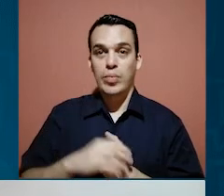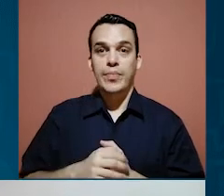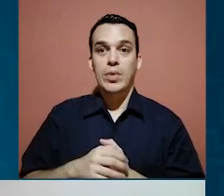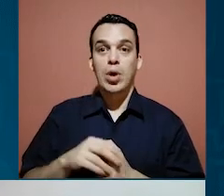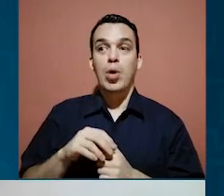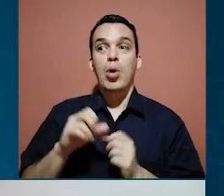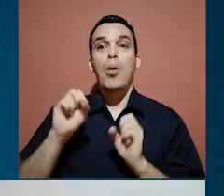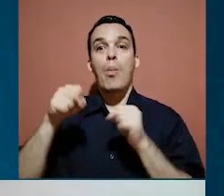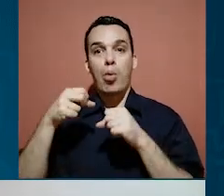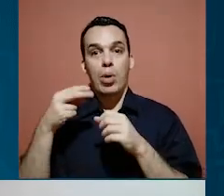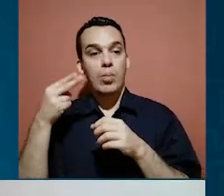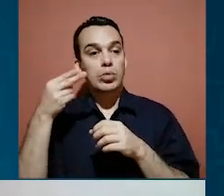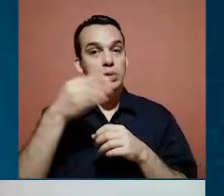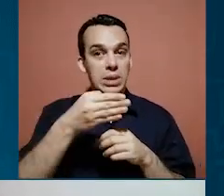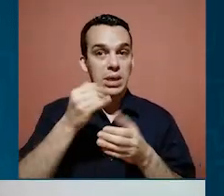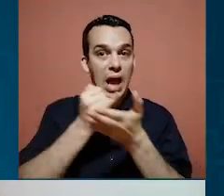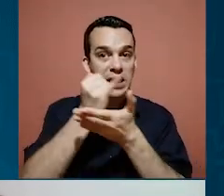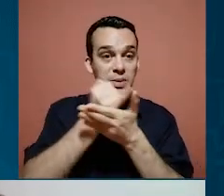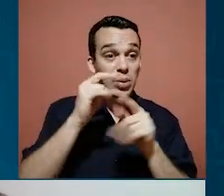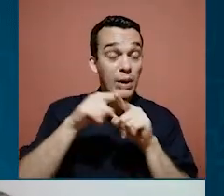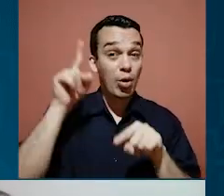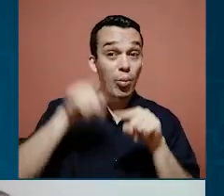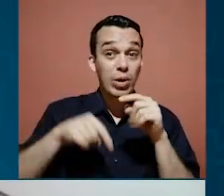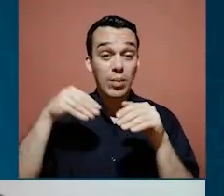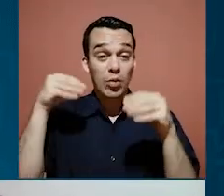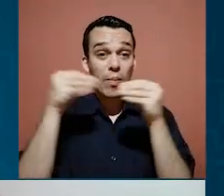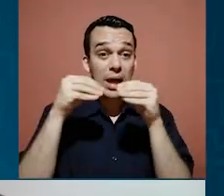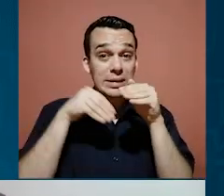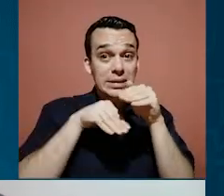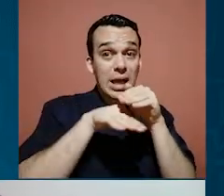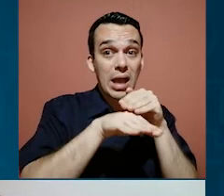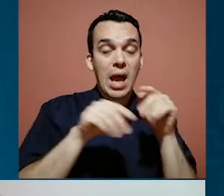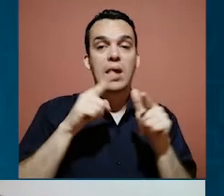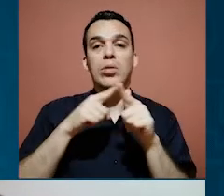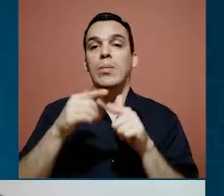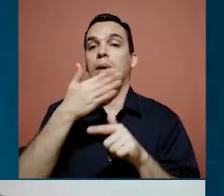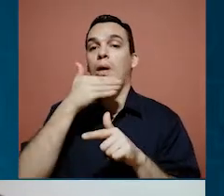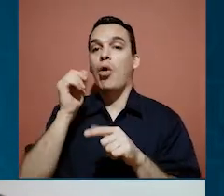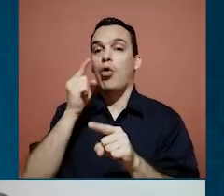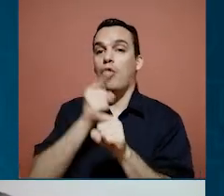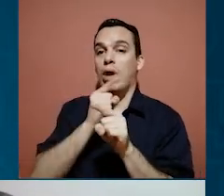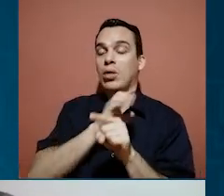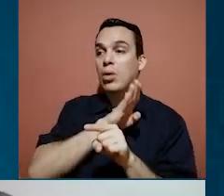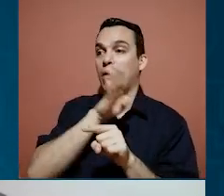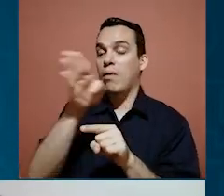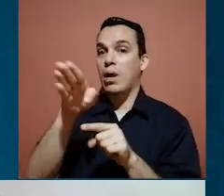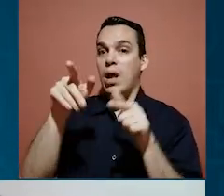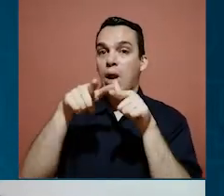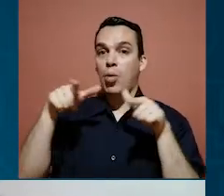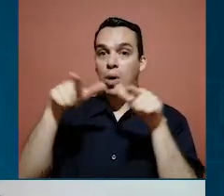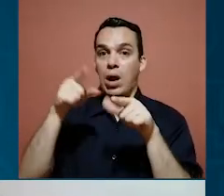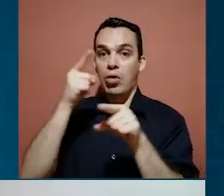Como les dije antes, podemos ir y hacer una inspección, pero no podemos llegar más allá. Entonces, es mejor que la ciudadanía se